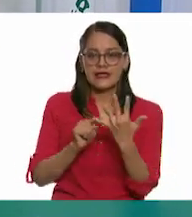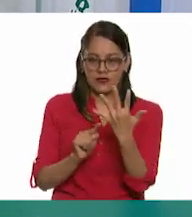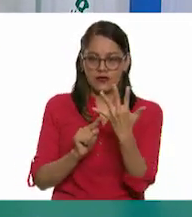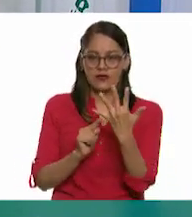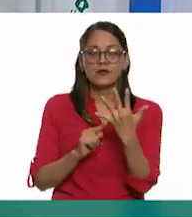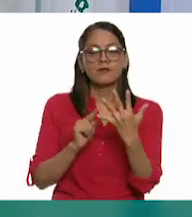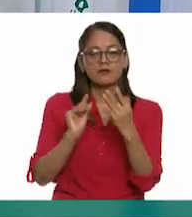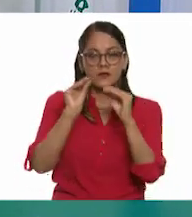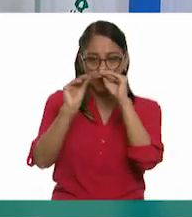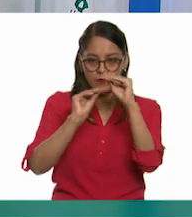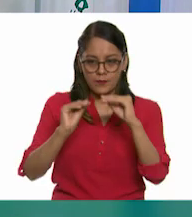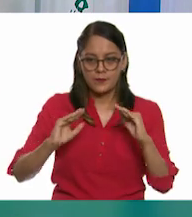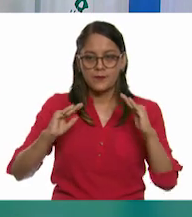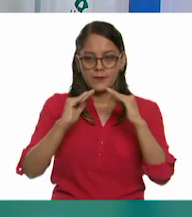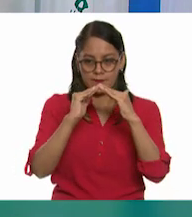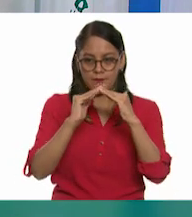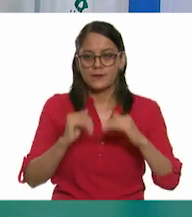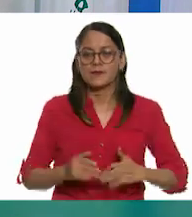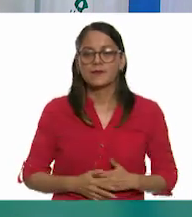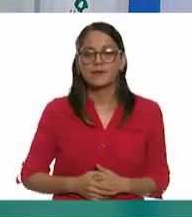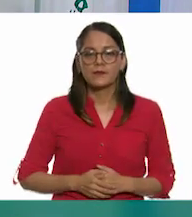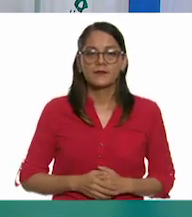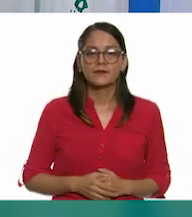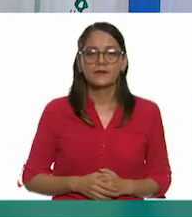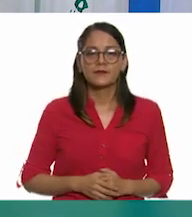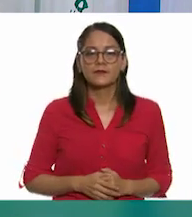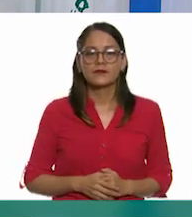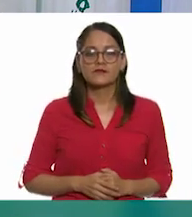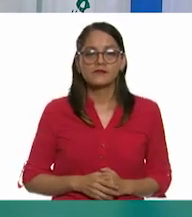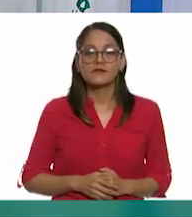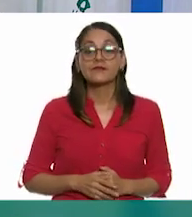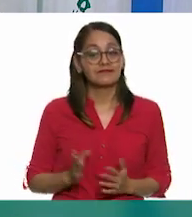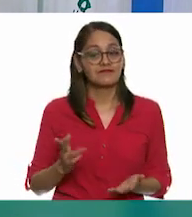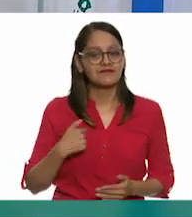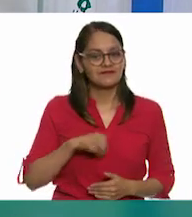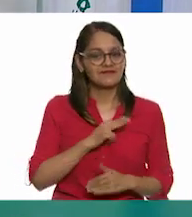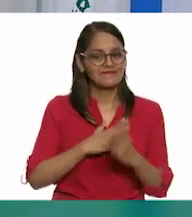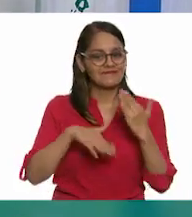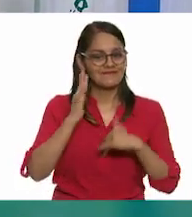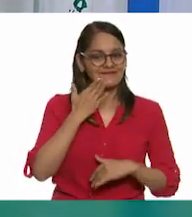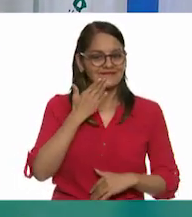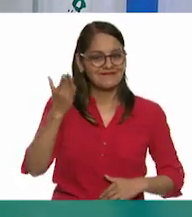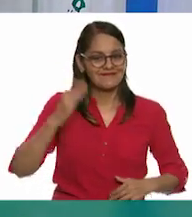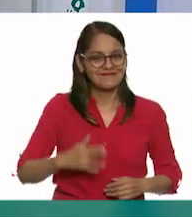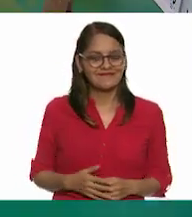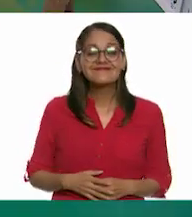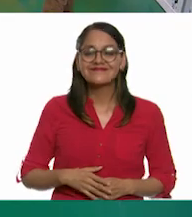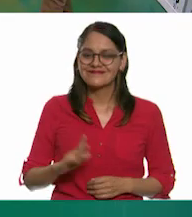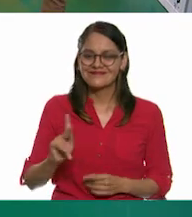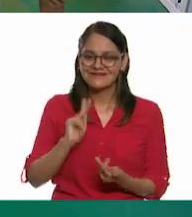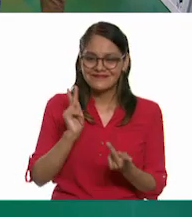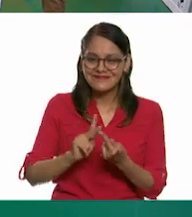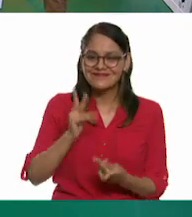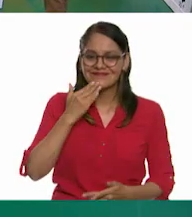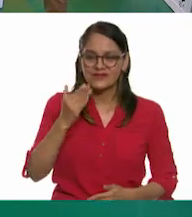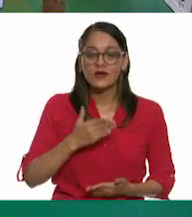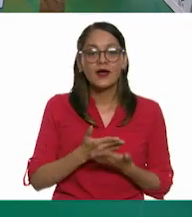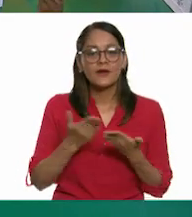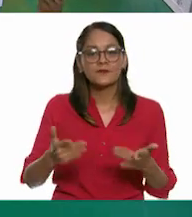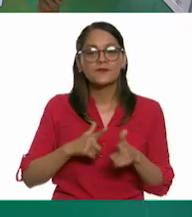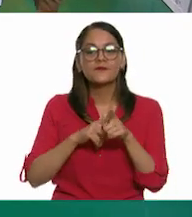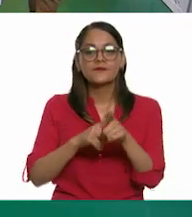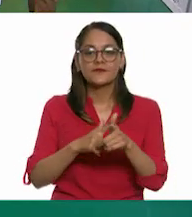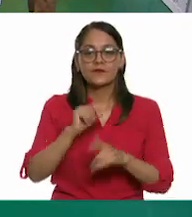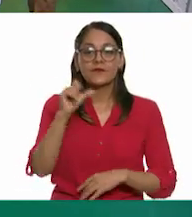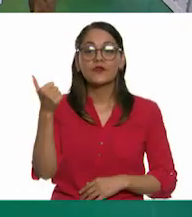realizar la construcción de una pequeña casa. Y lo hemos logrado bastante bien. ¡Perfecto! Muy bien. Entonces, vamos por el siguiente, ¿verdad?